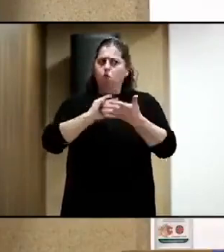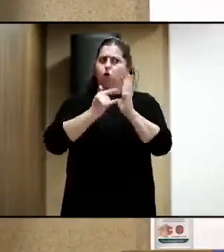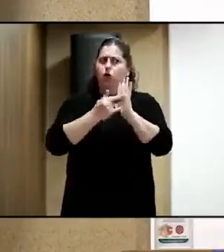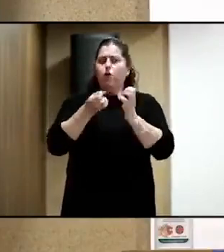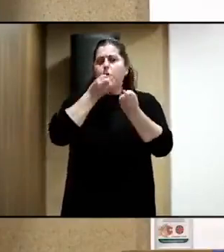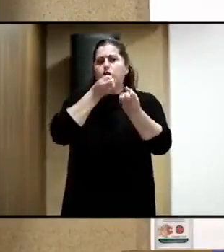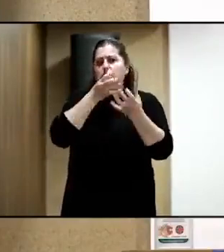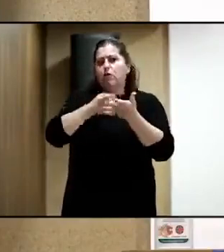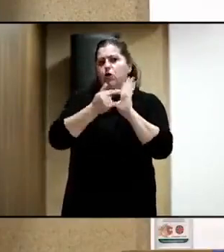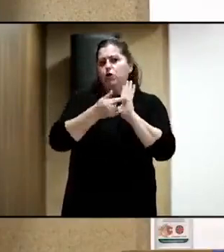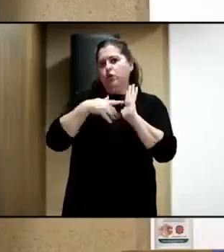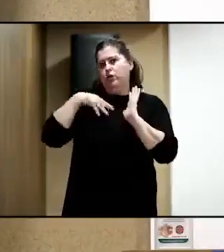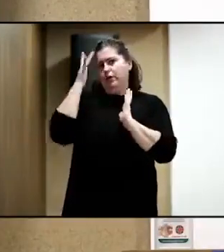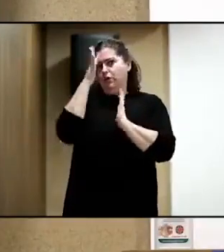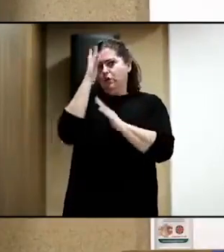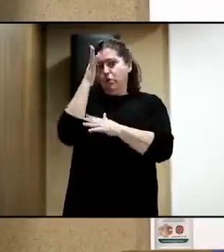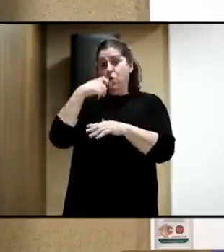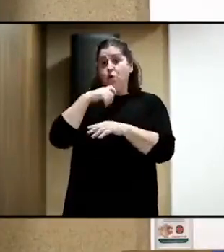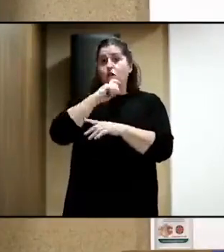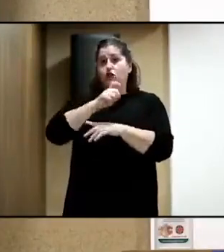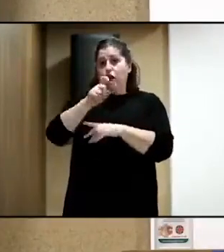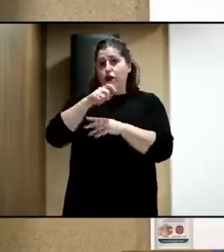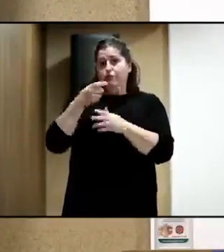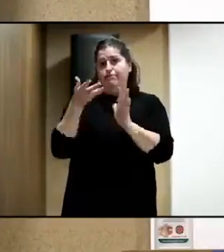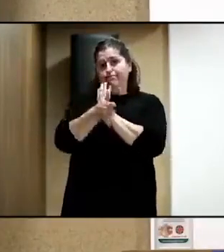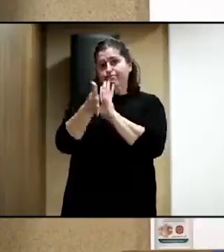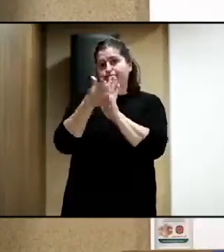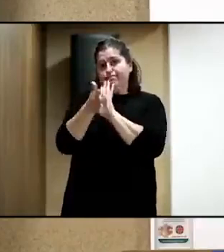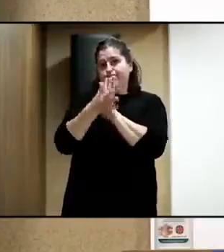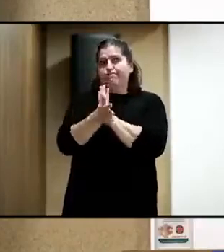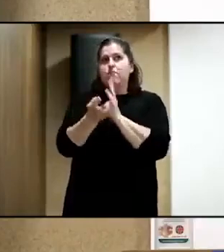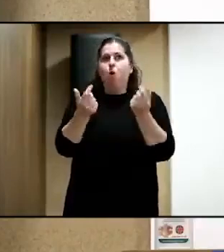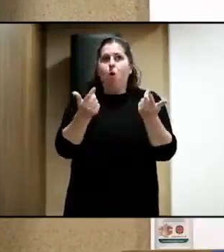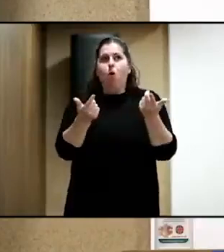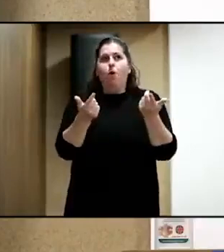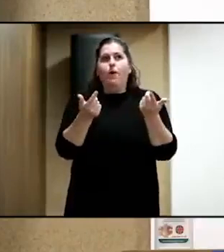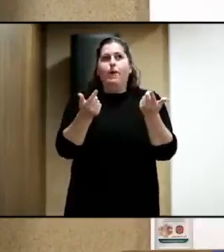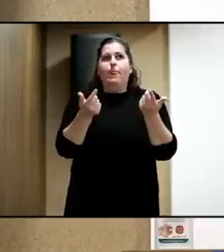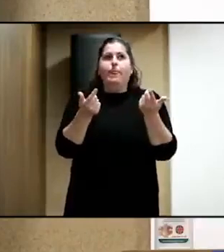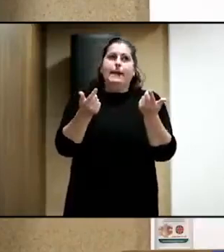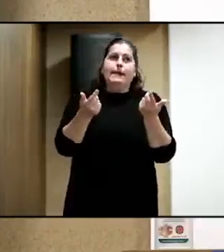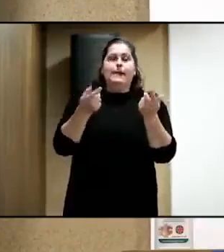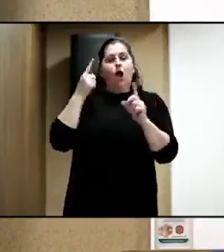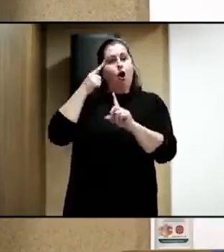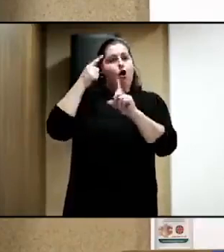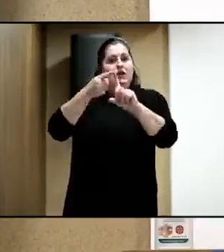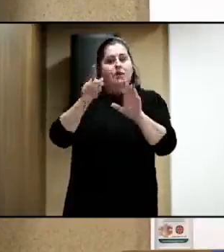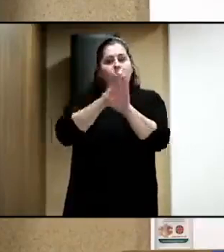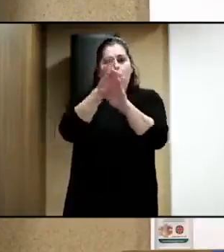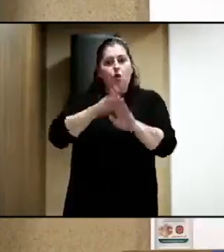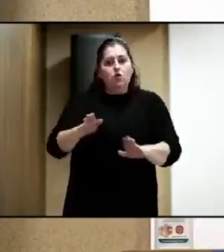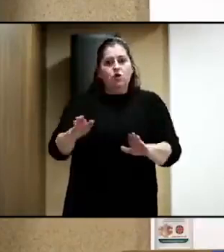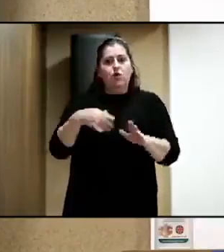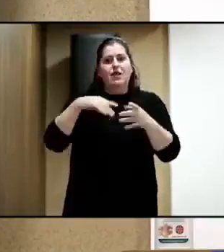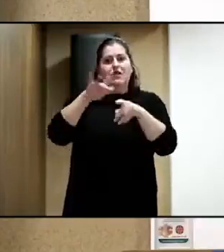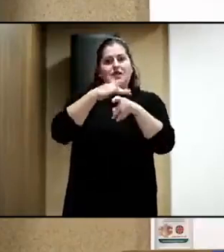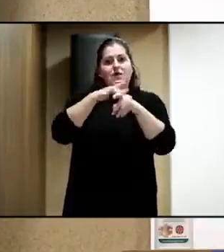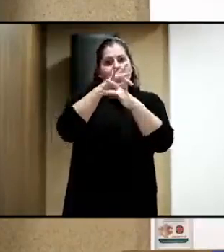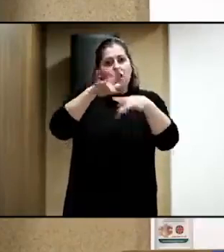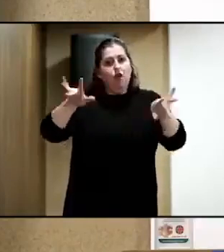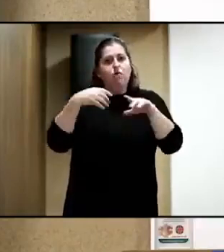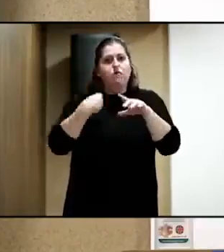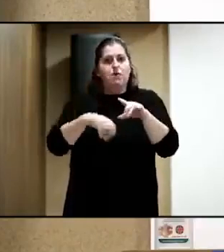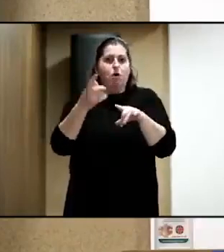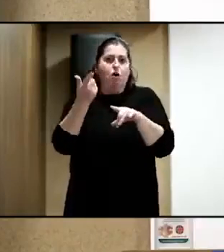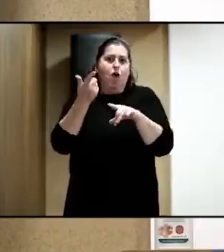nosotros desde la Fundación en el que se trata un poco también del objetivo último de visibilizar un poco la diversidad,